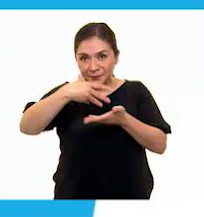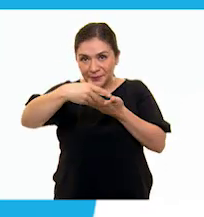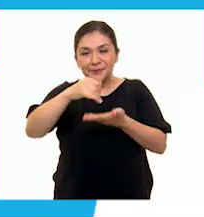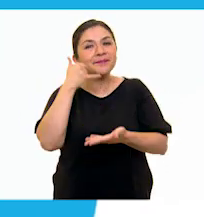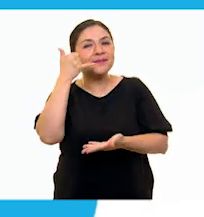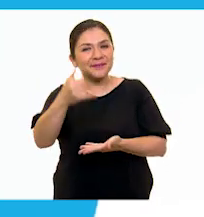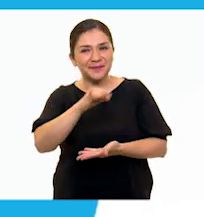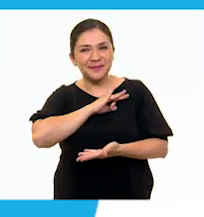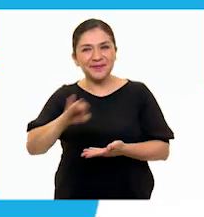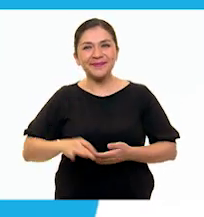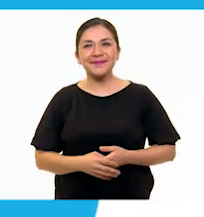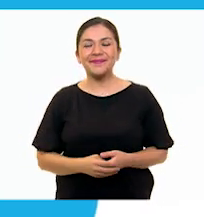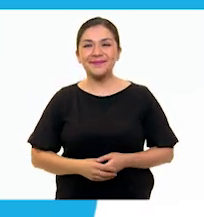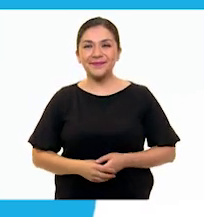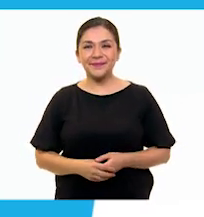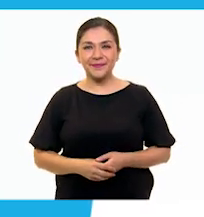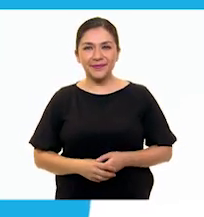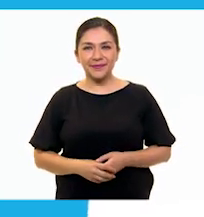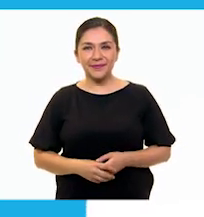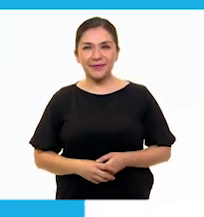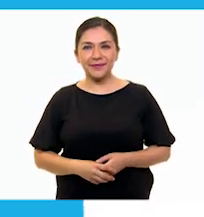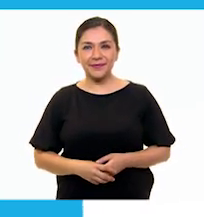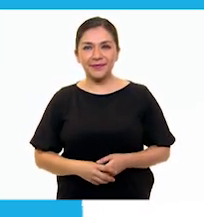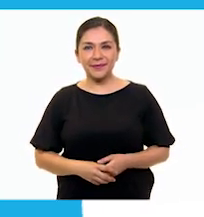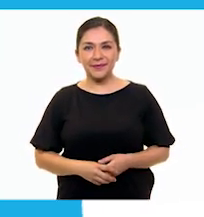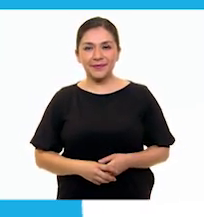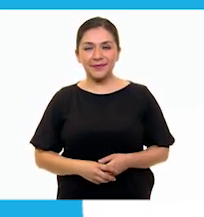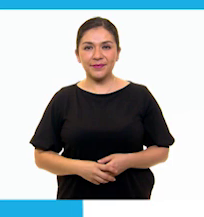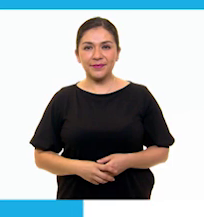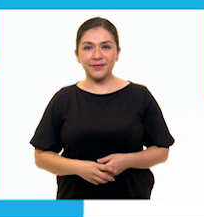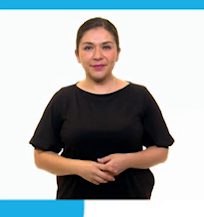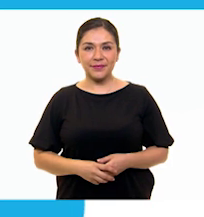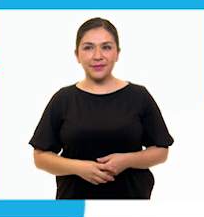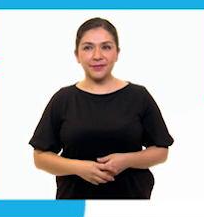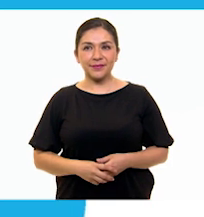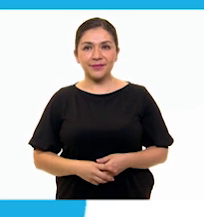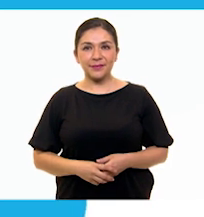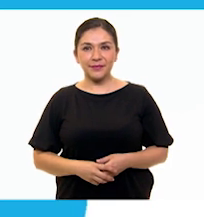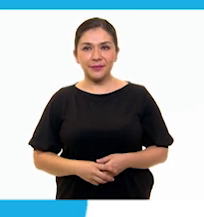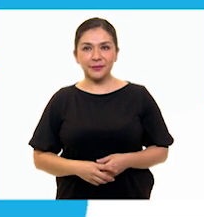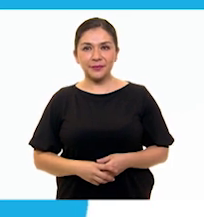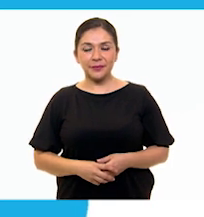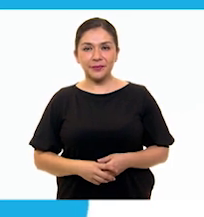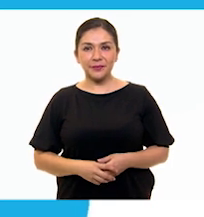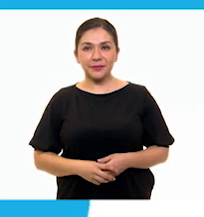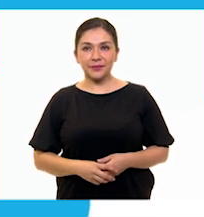teléfono 5541-7204-13 100 líneas